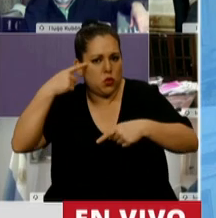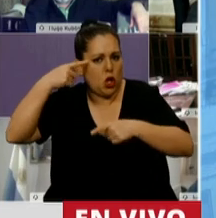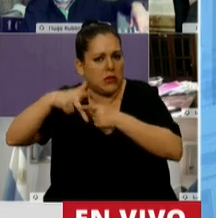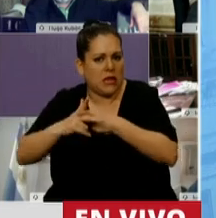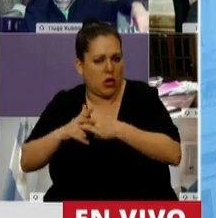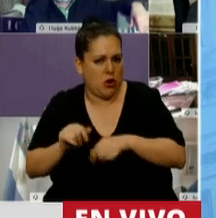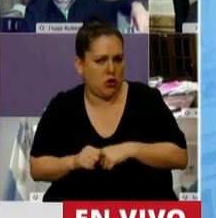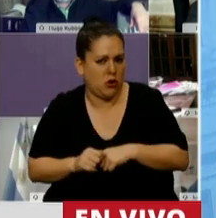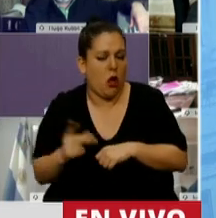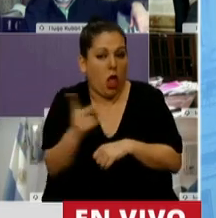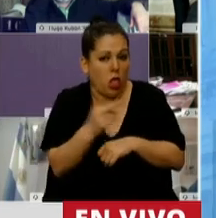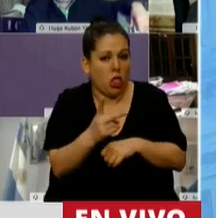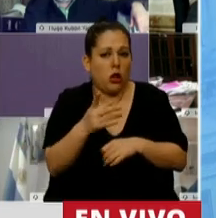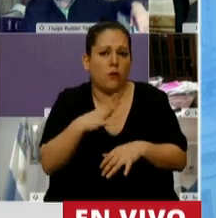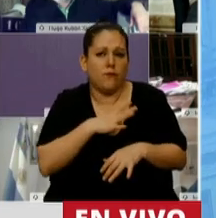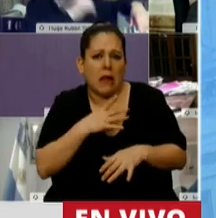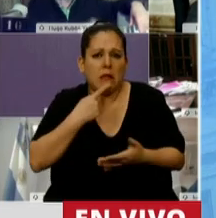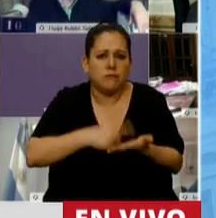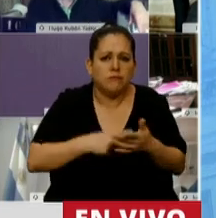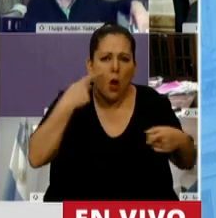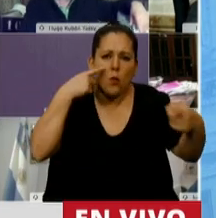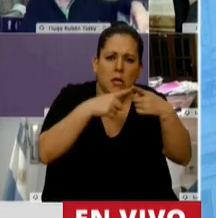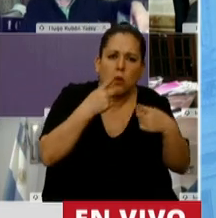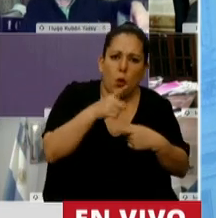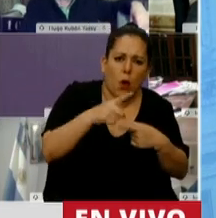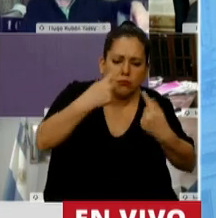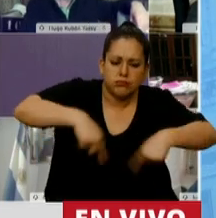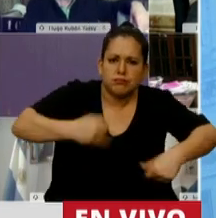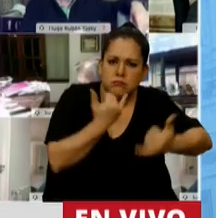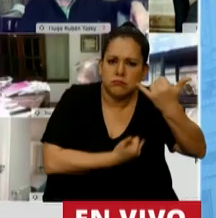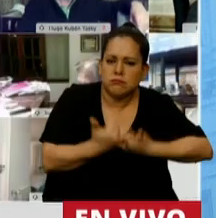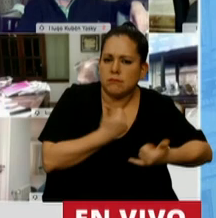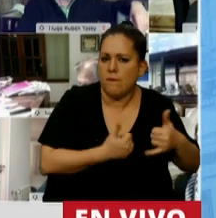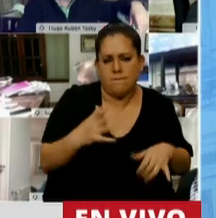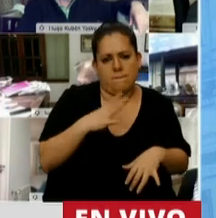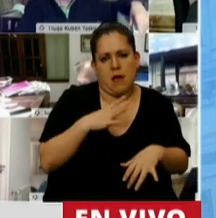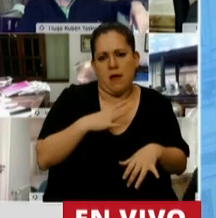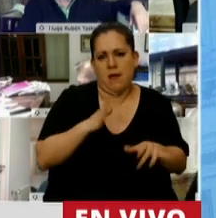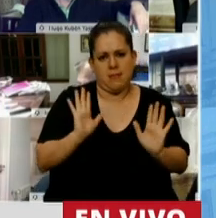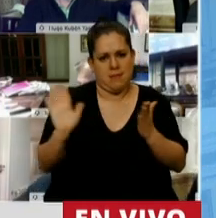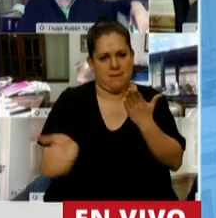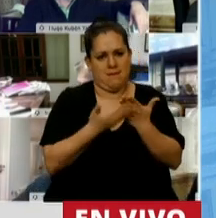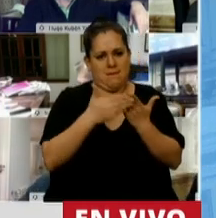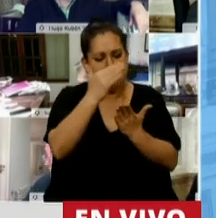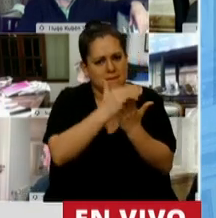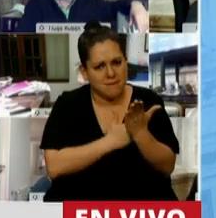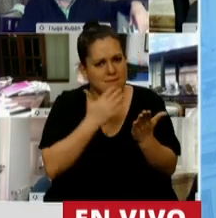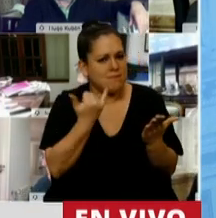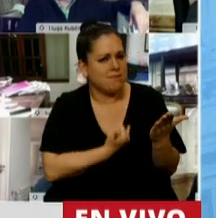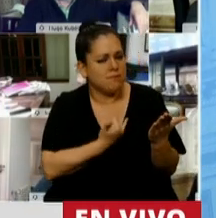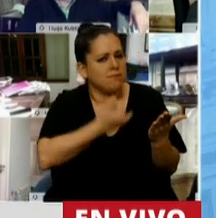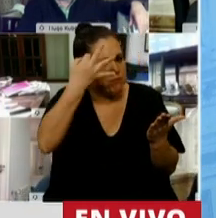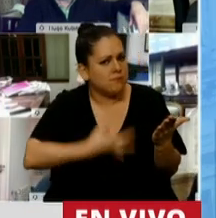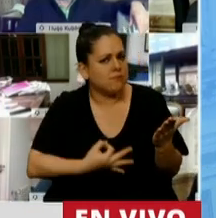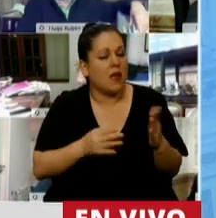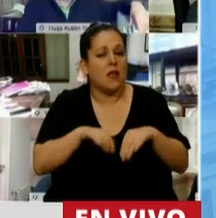pautas ni las metas determinadas y claras, que por otro lado el SIN no los incorporó en su anteproyecto de presupuesto. Este